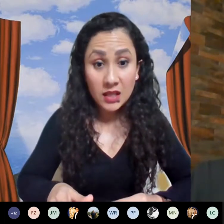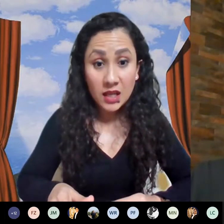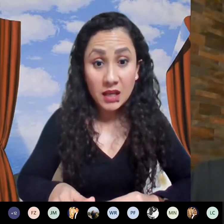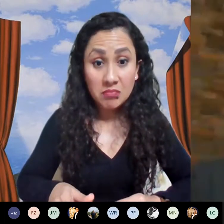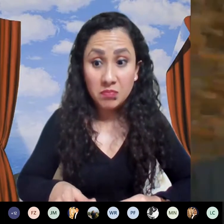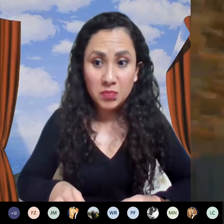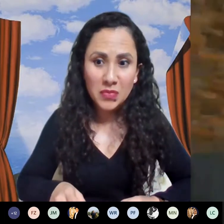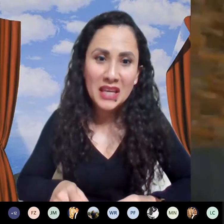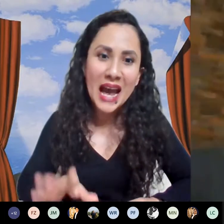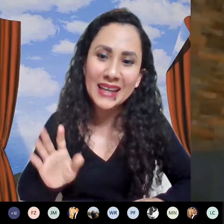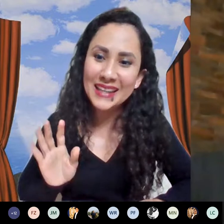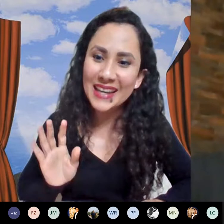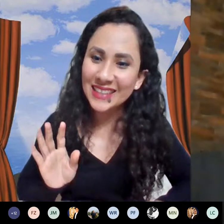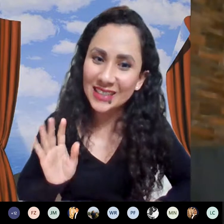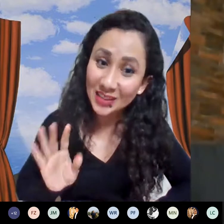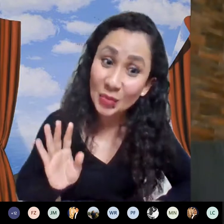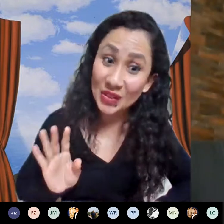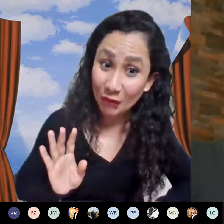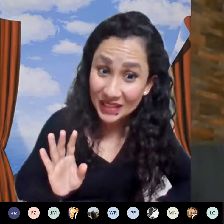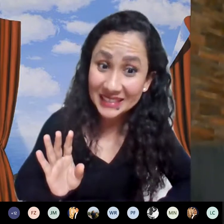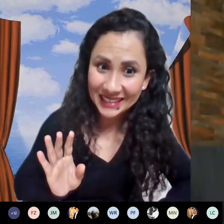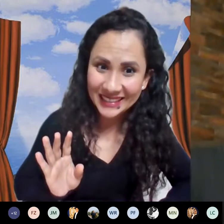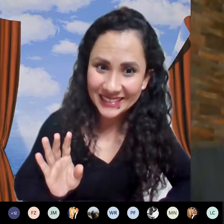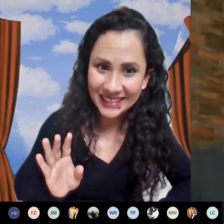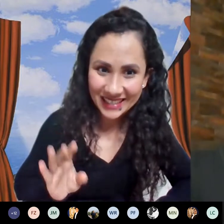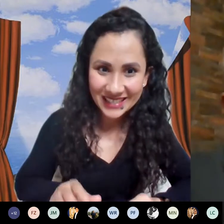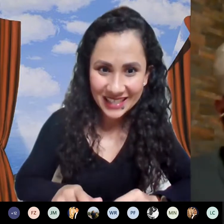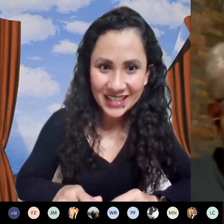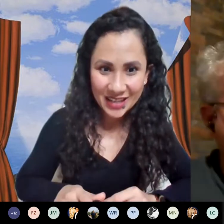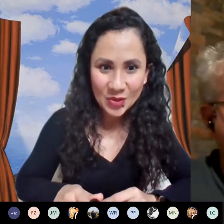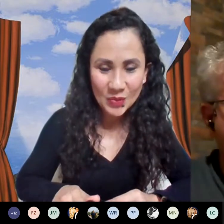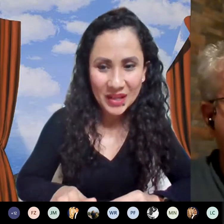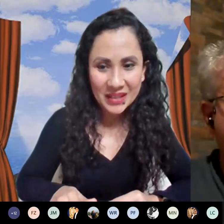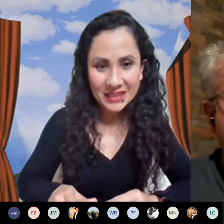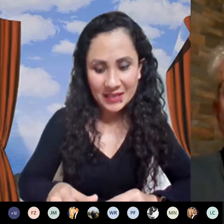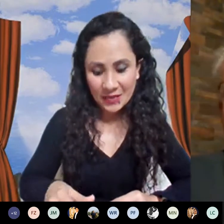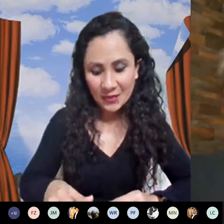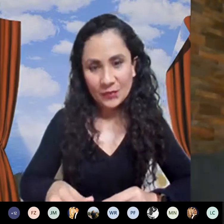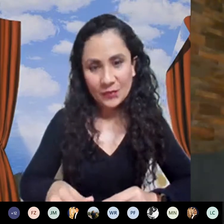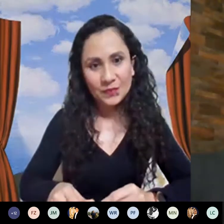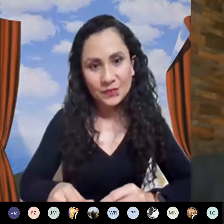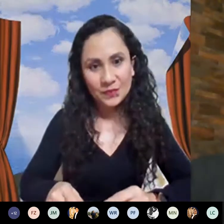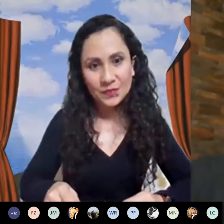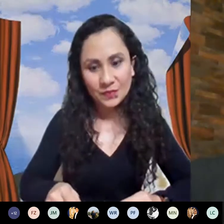y ahí ya son difíciles de resolver